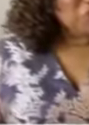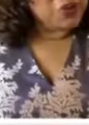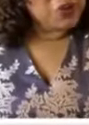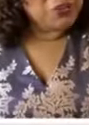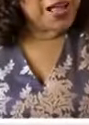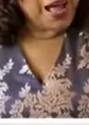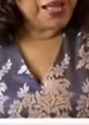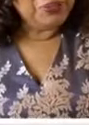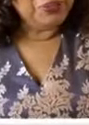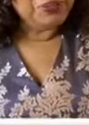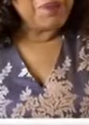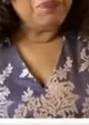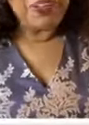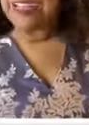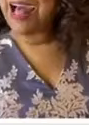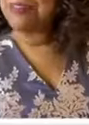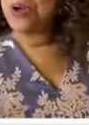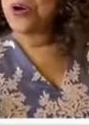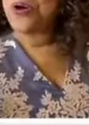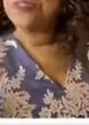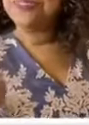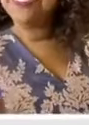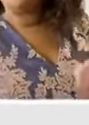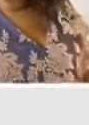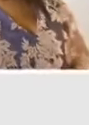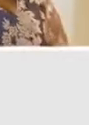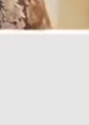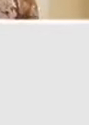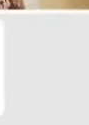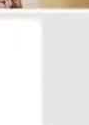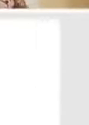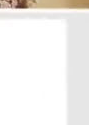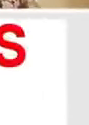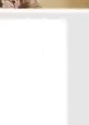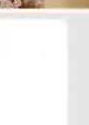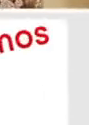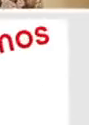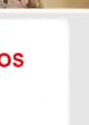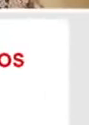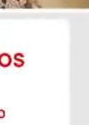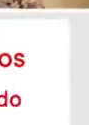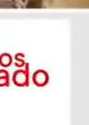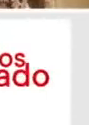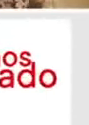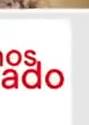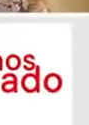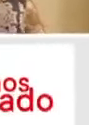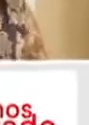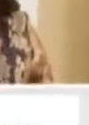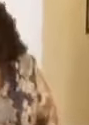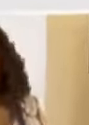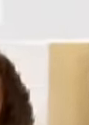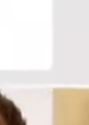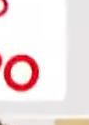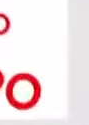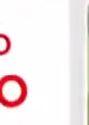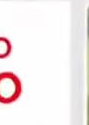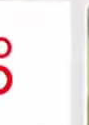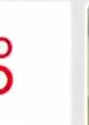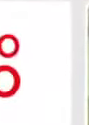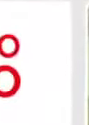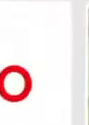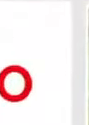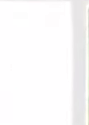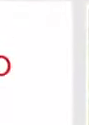Doscientos años han pasado Y nos hemos encontrado Un